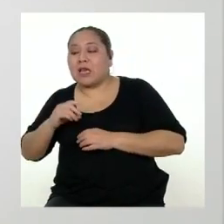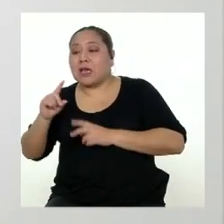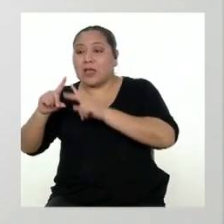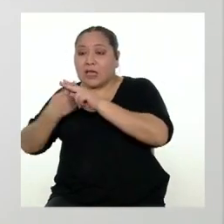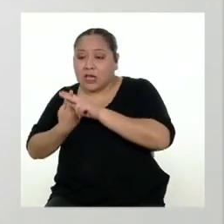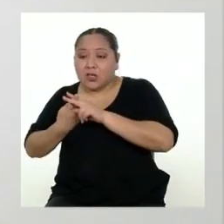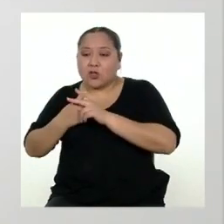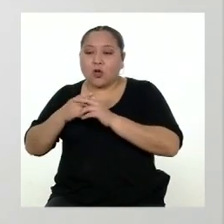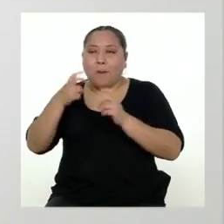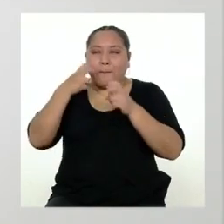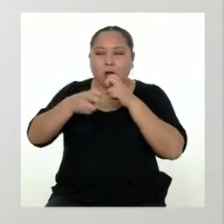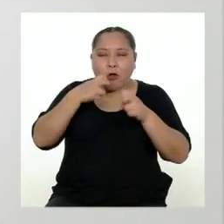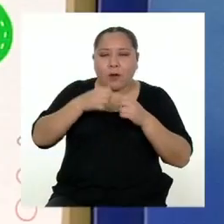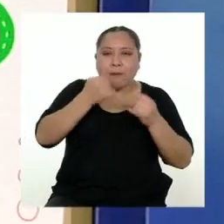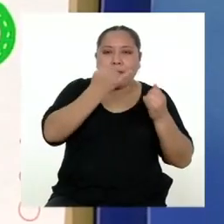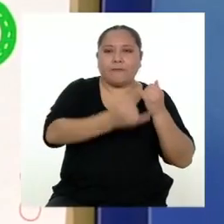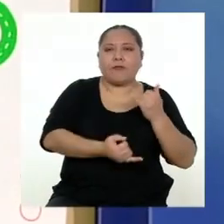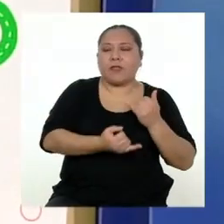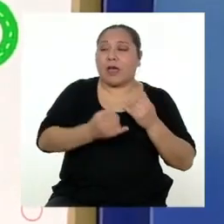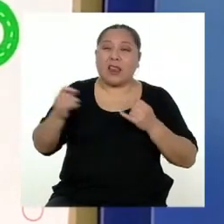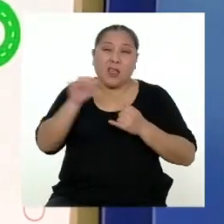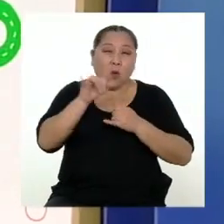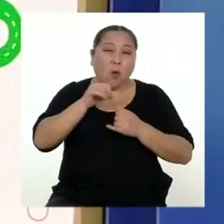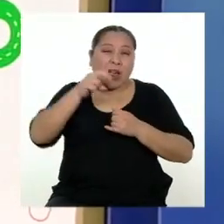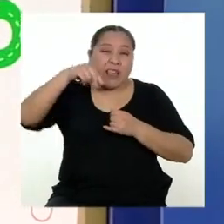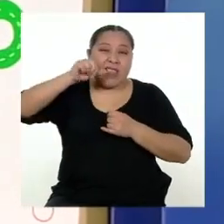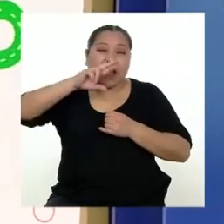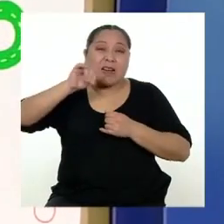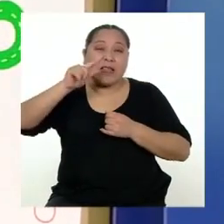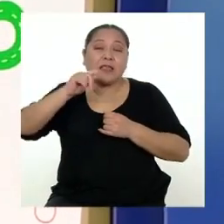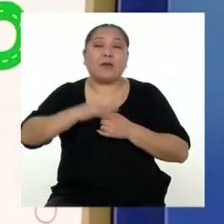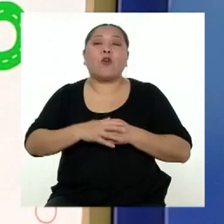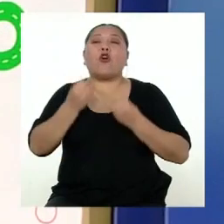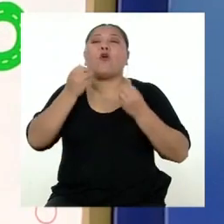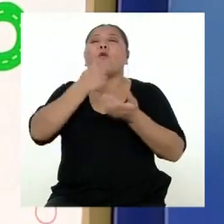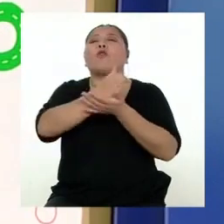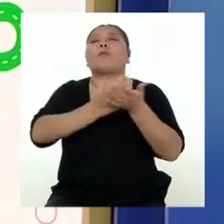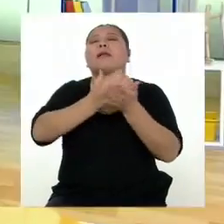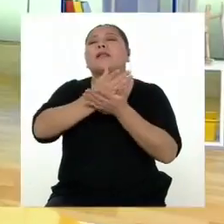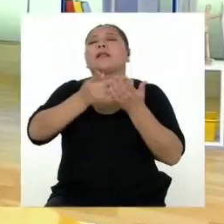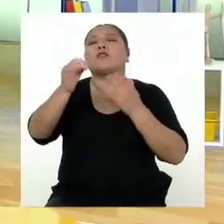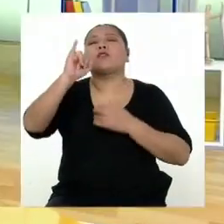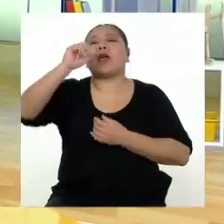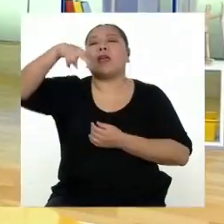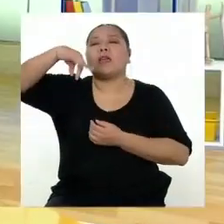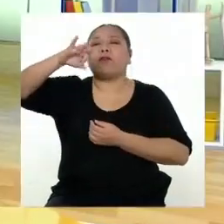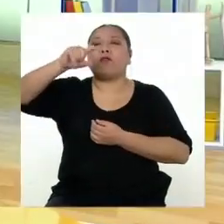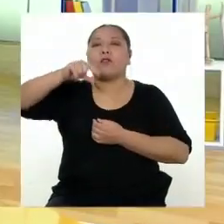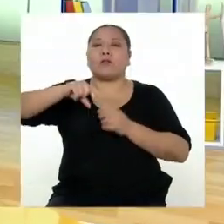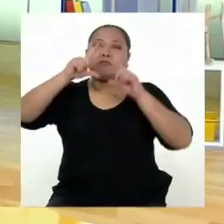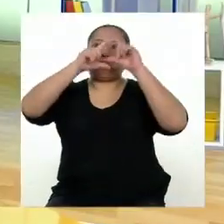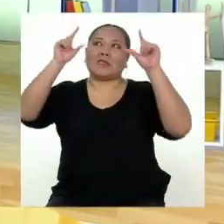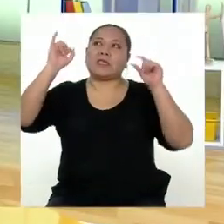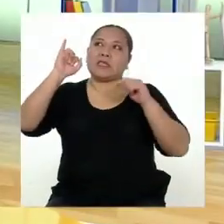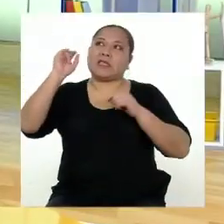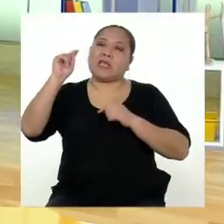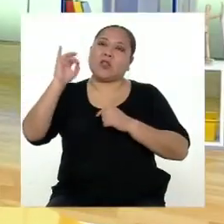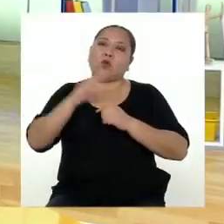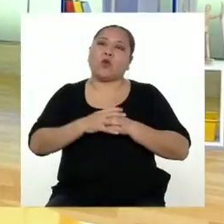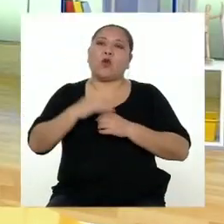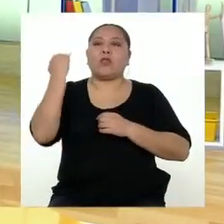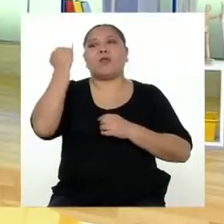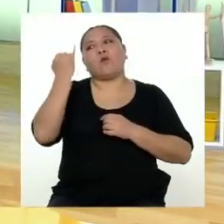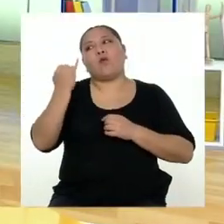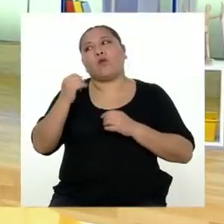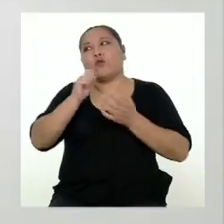final, ¿cómo sería una infografía? Bueno, creo que la dividiría en... un título. Dibujos, texto,